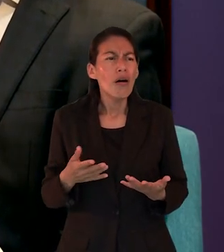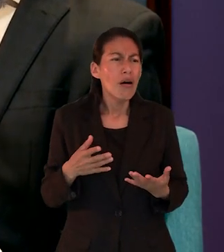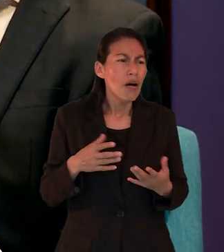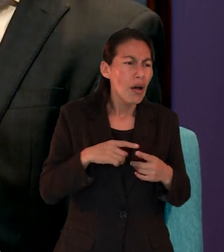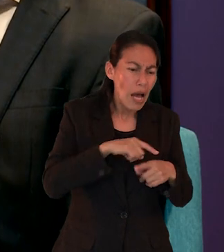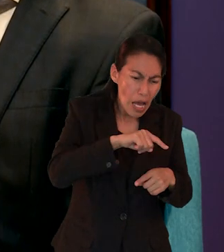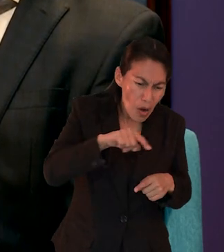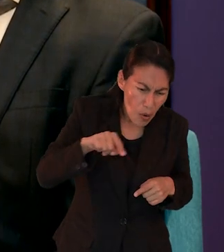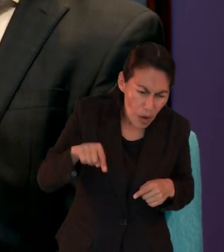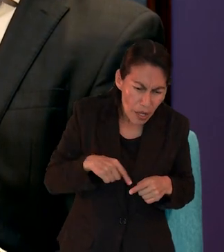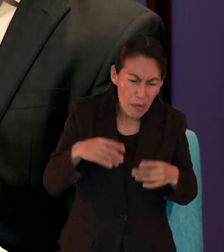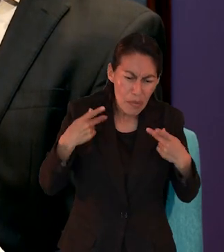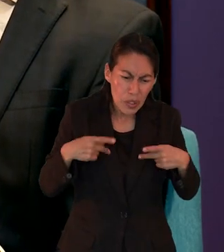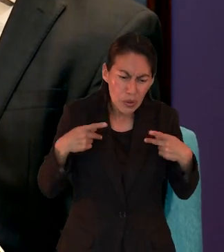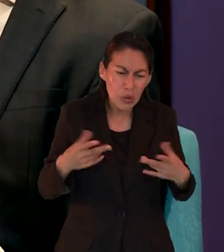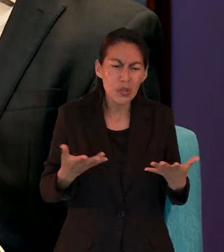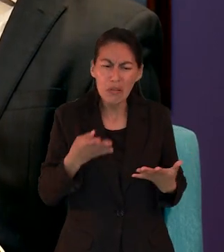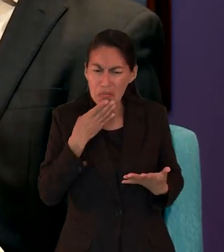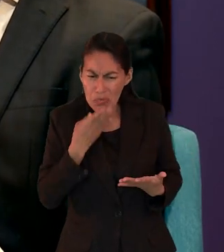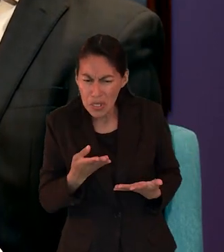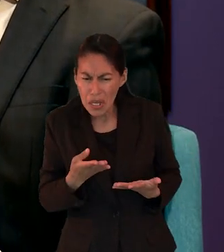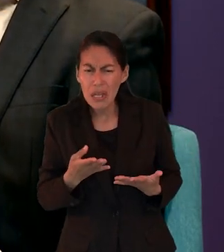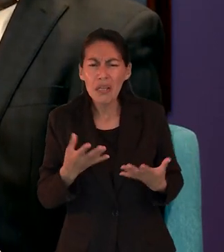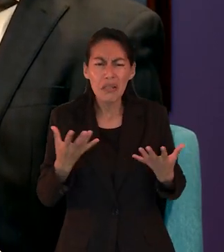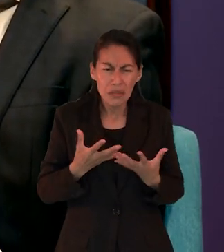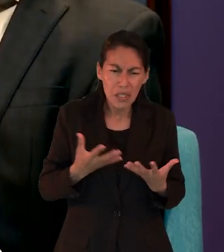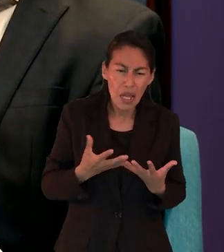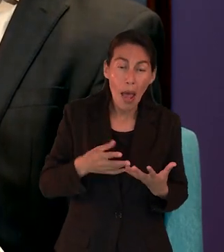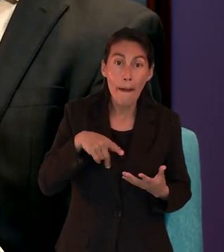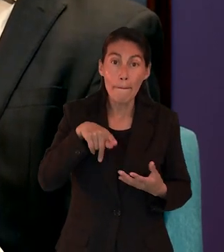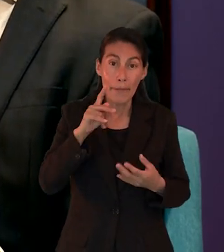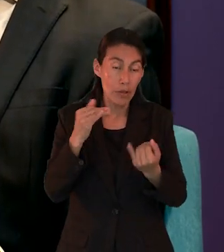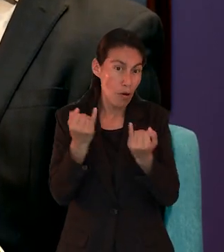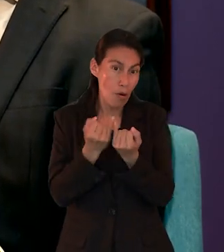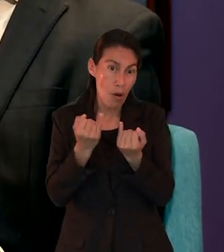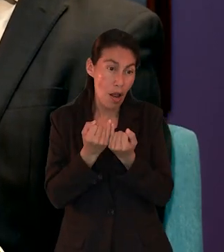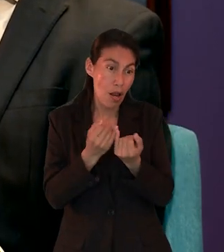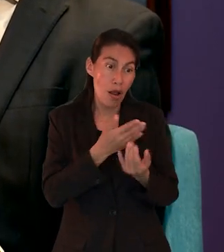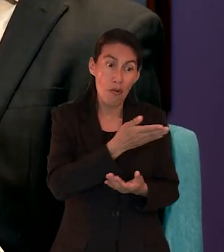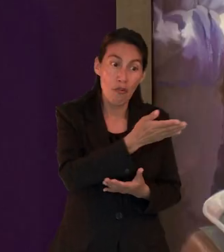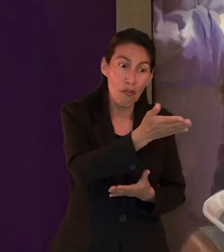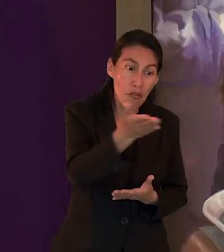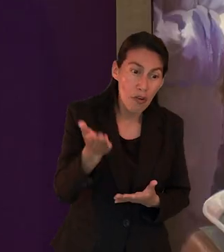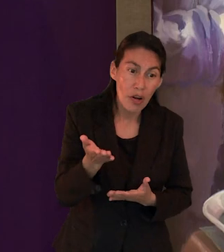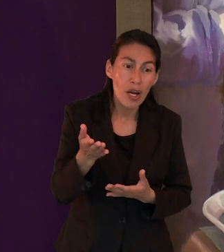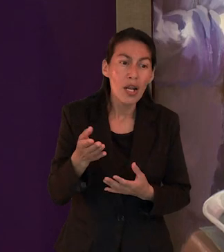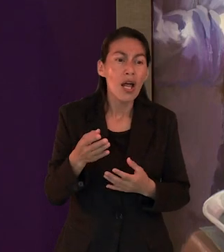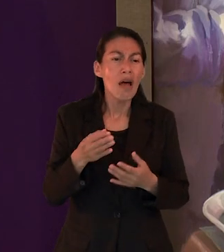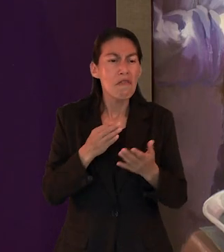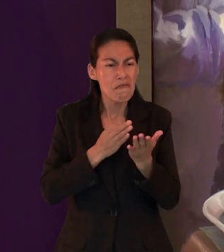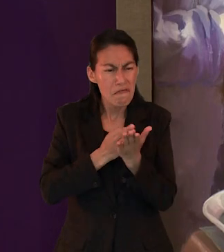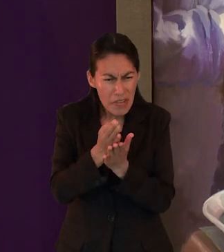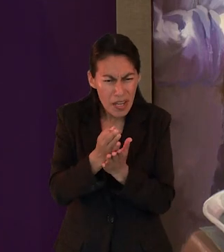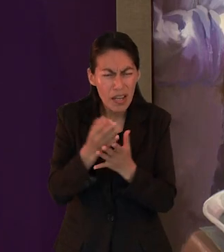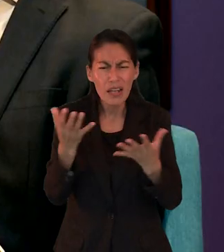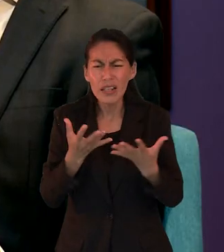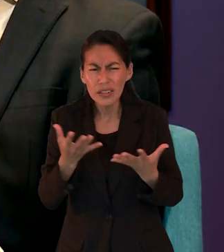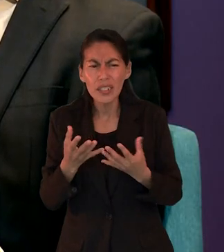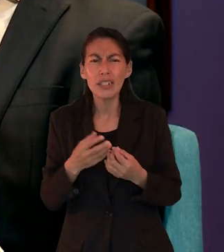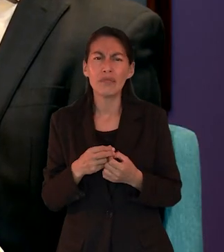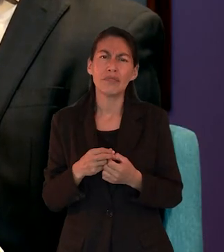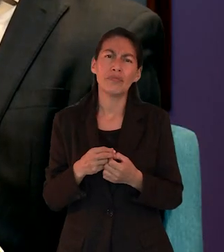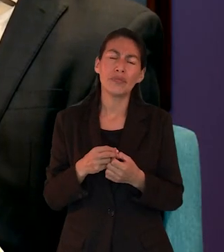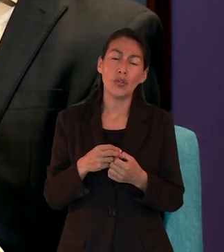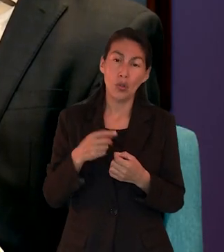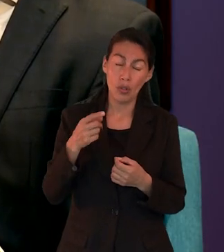de muchas veces de la zona de conforto y para mí eso significa compromiso y misión y misión